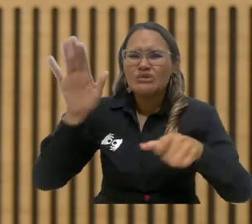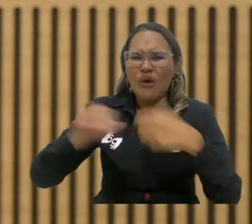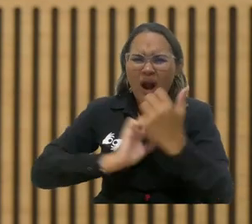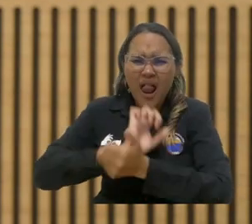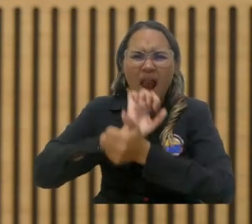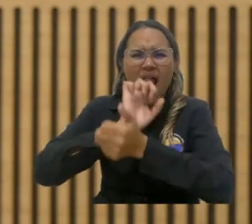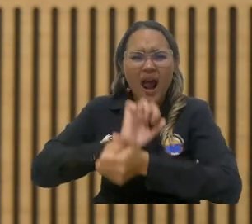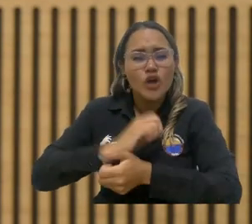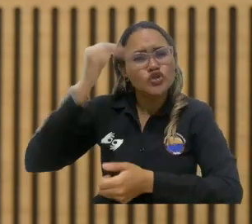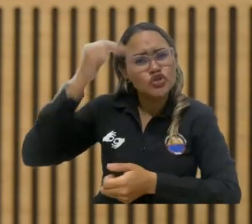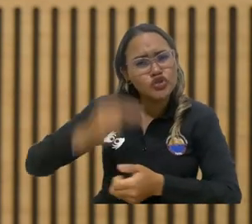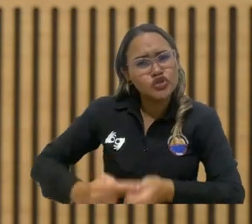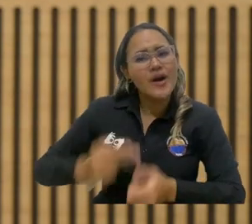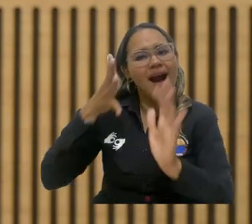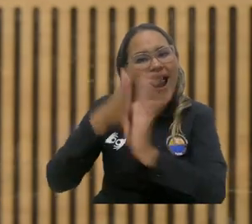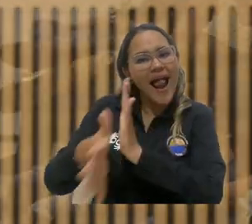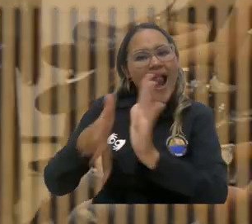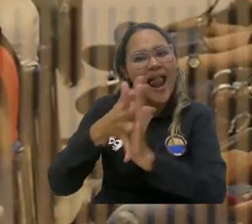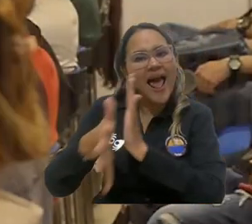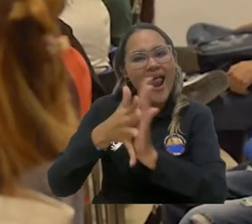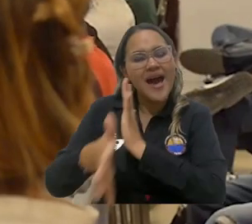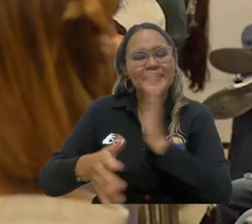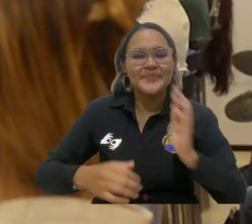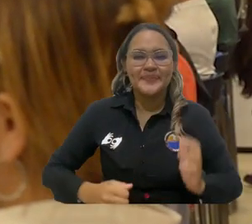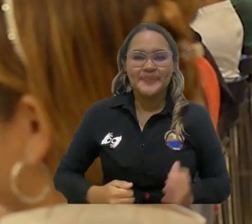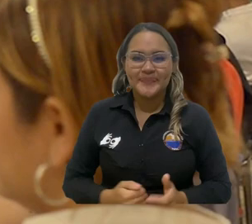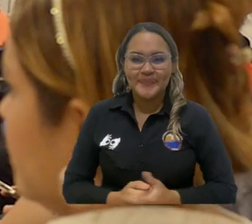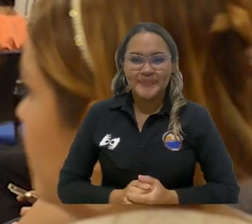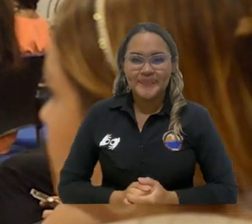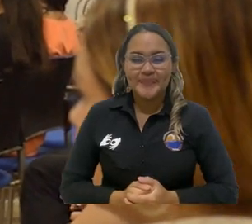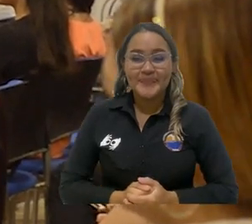y necesitamos contar sus historias.